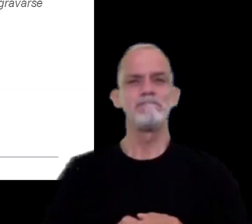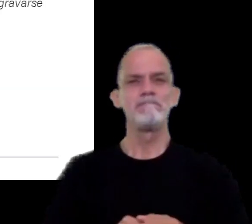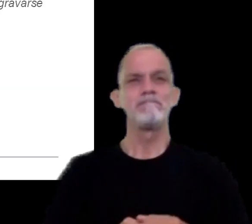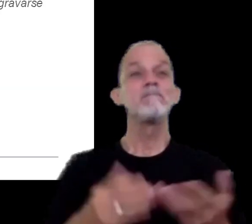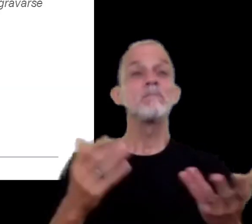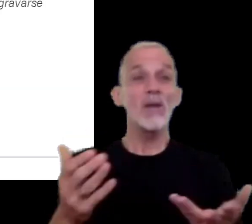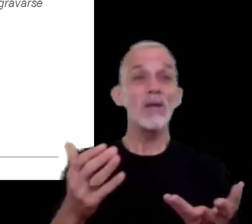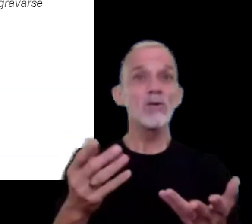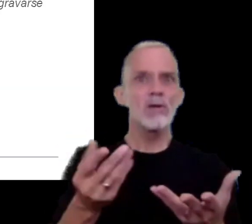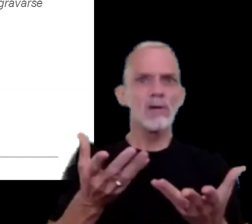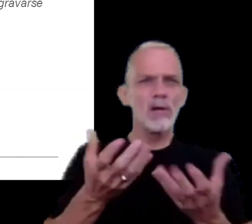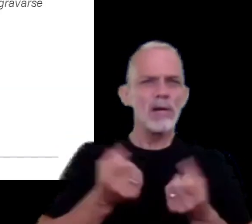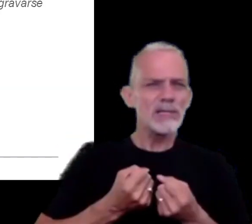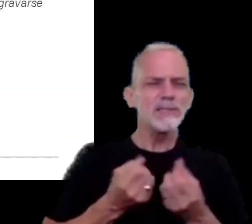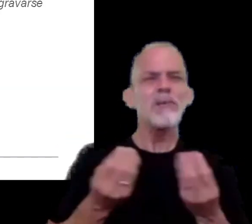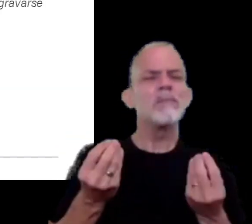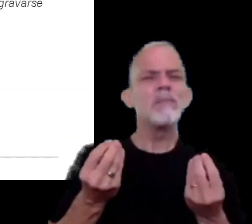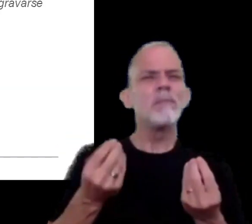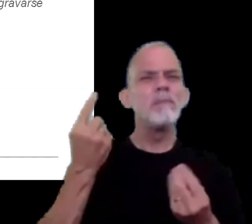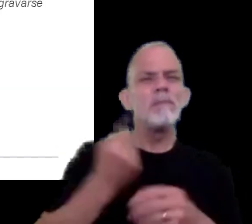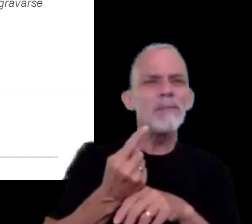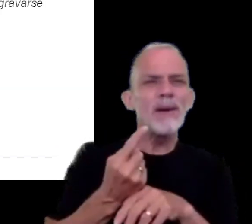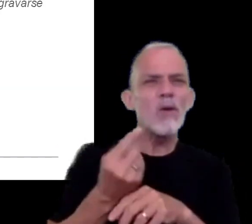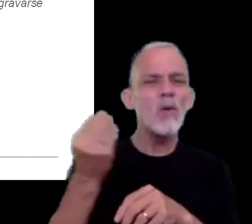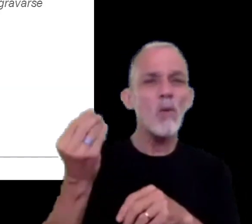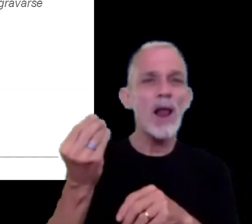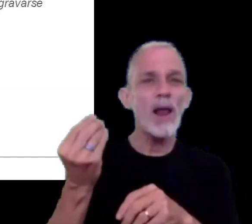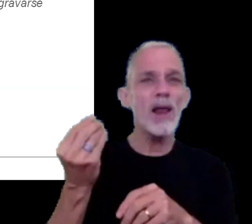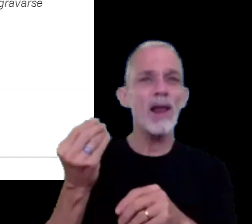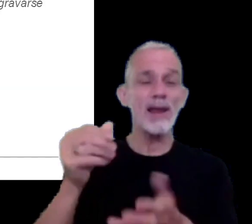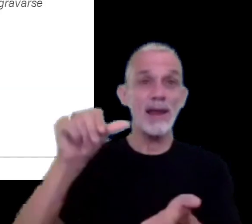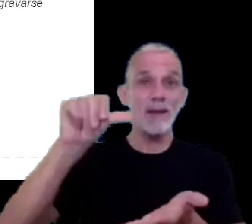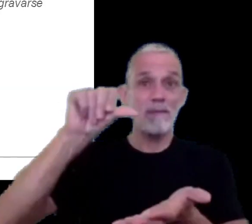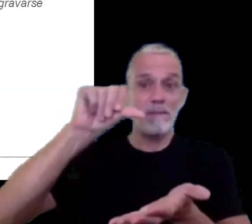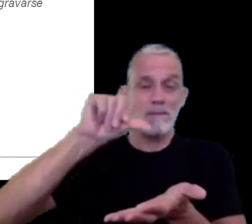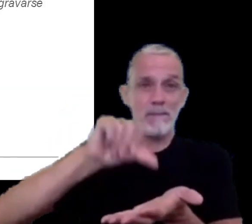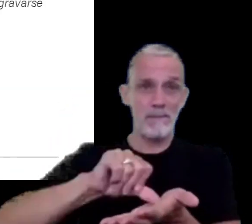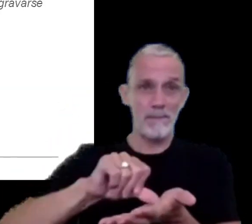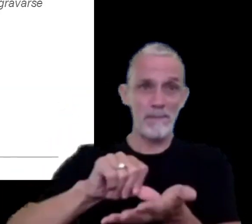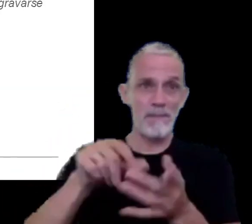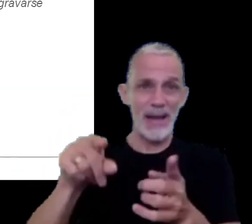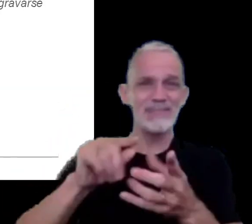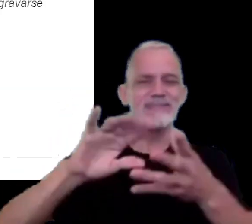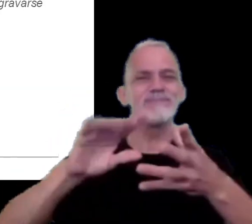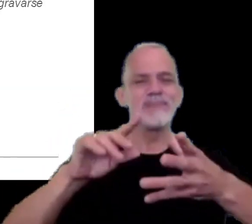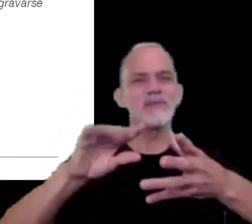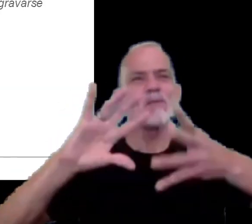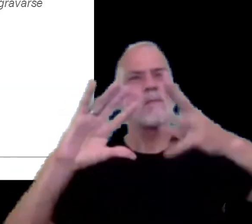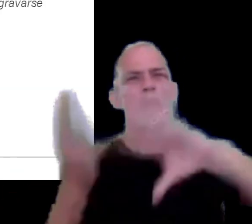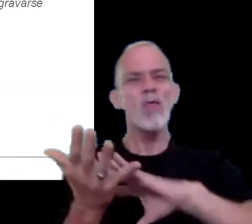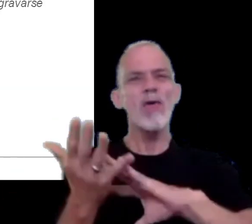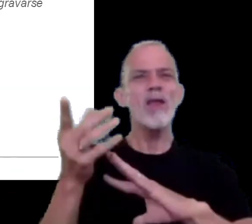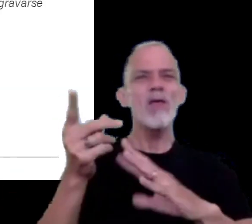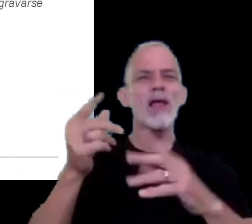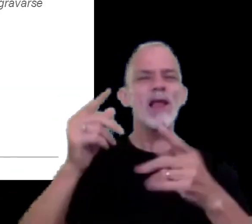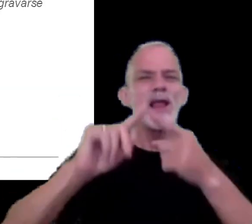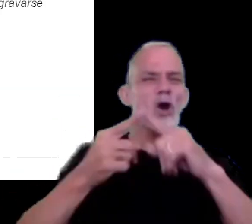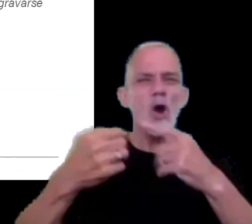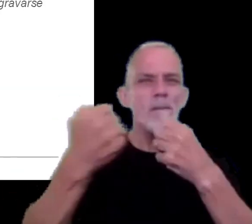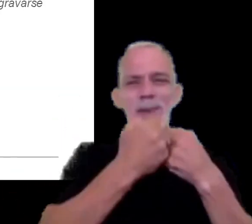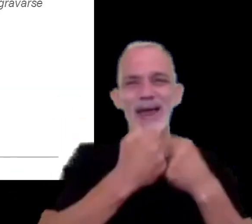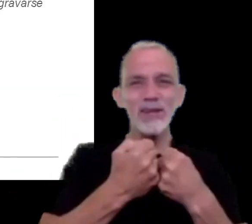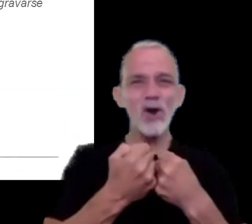receptado originalmente en el dentro de lo que es el modelo del convenio fiscal de la